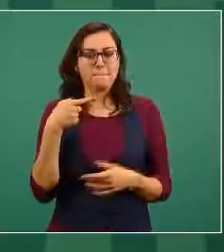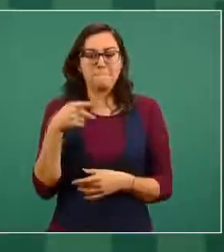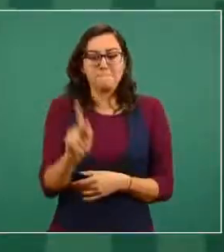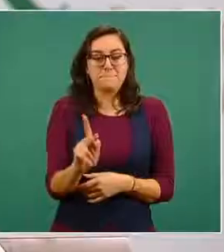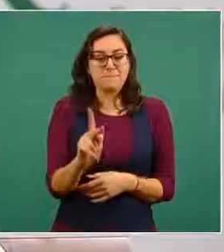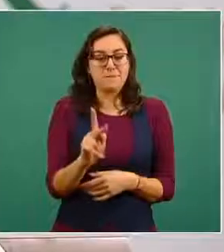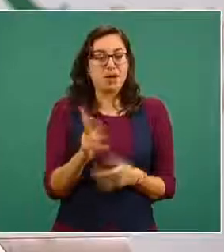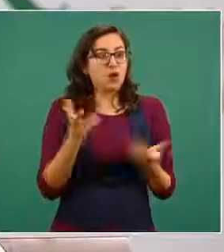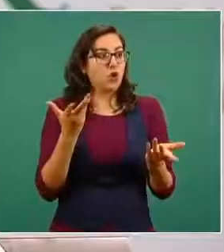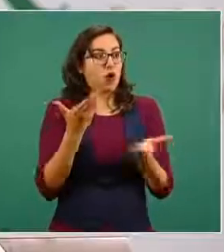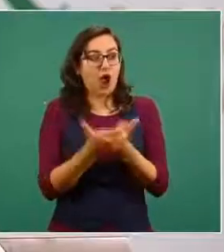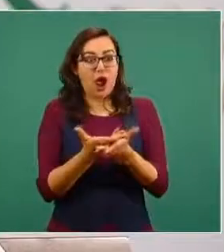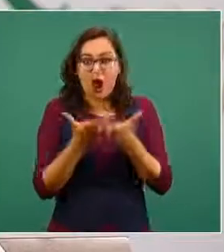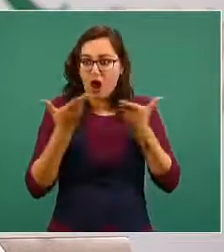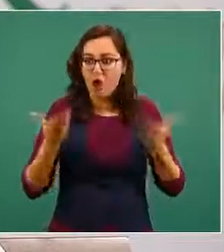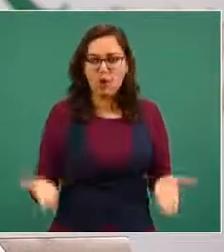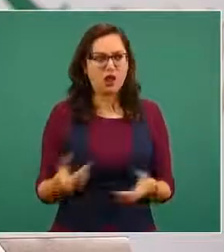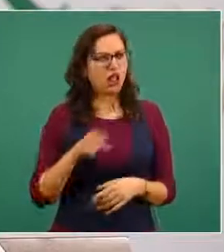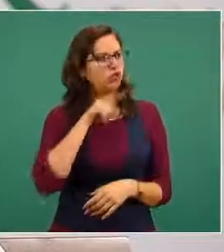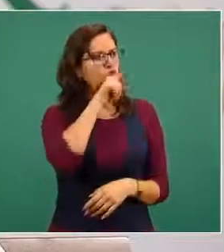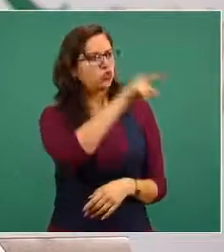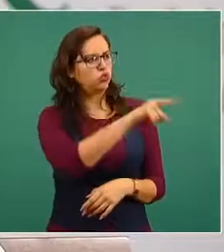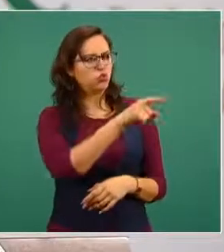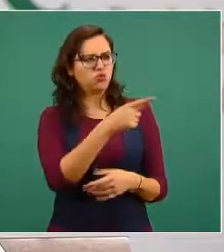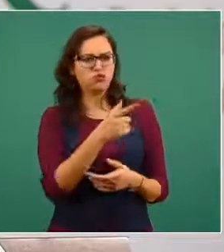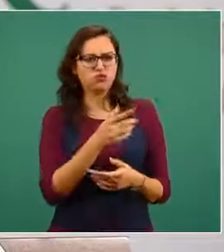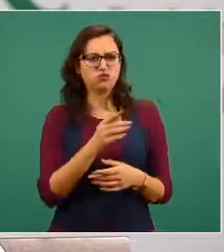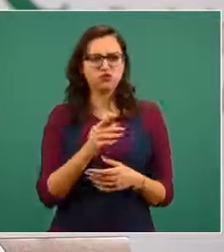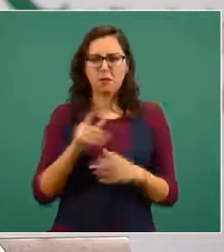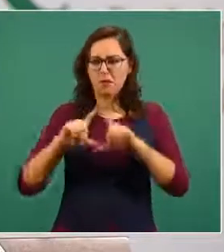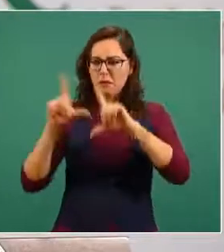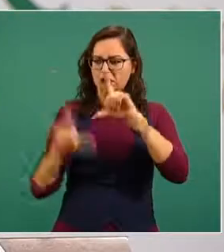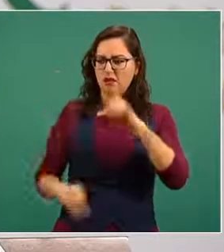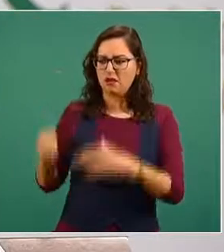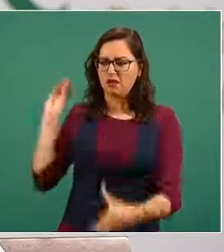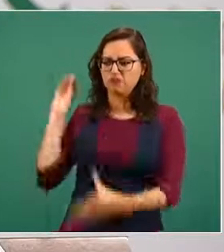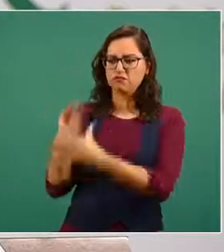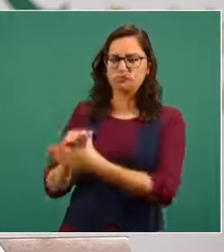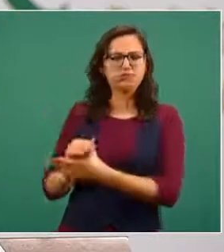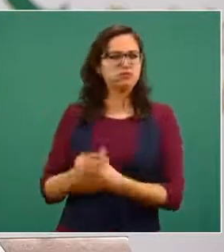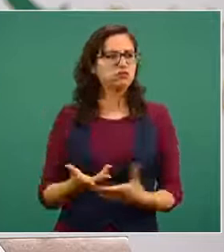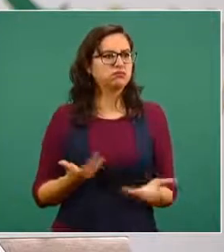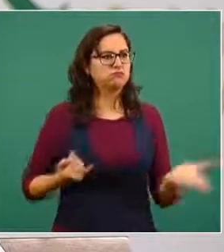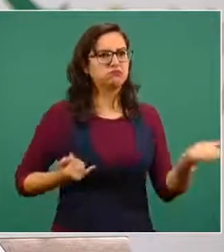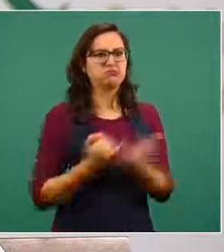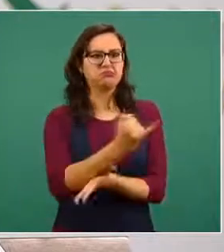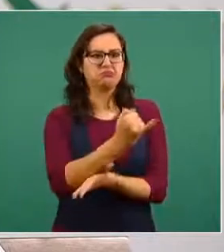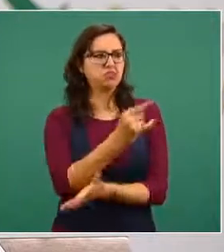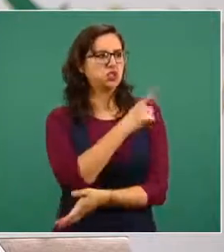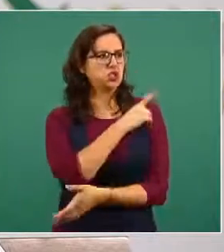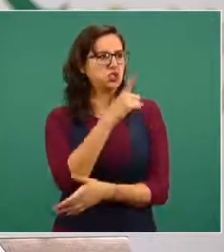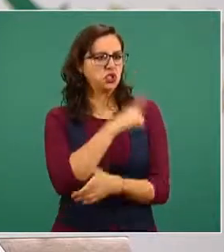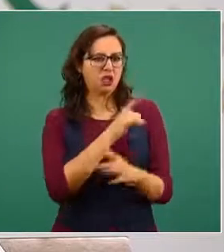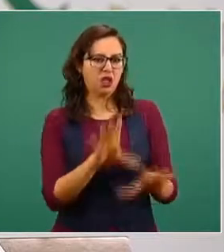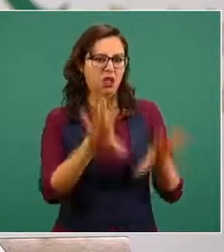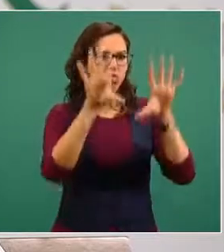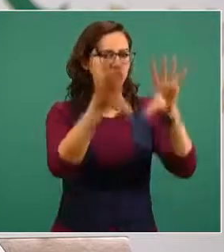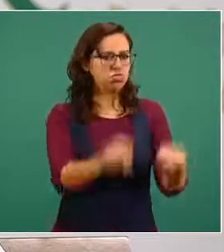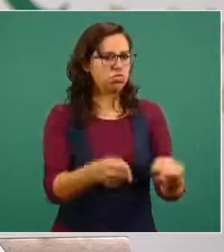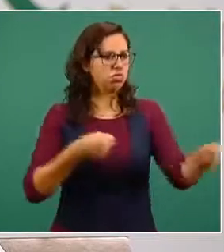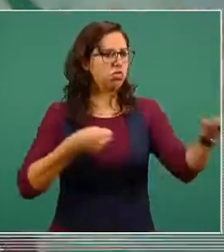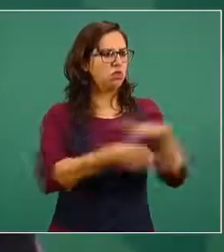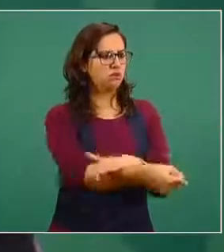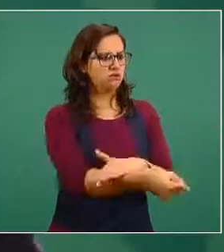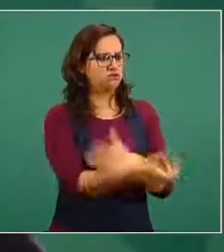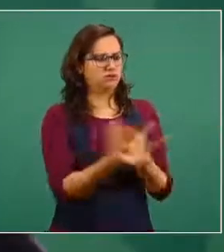de quien se trate sin previo conocimiento y acción conjunta con tu aliado? Eso no es una alianza en ningún país